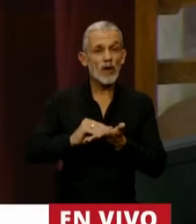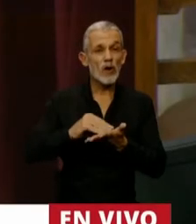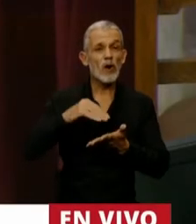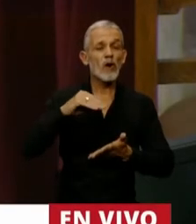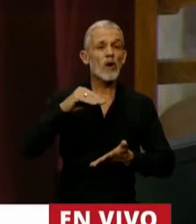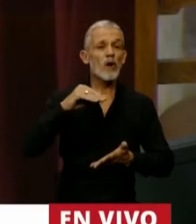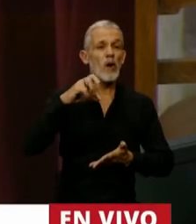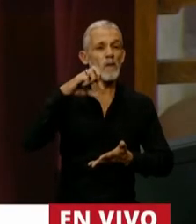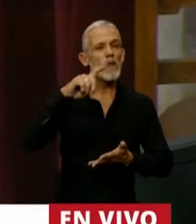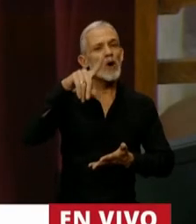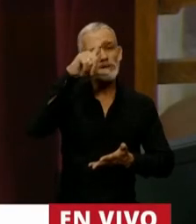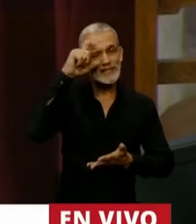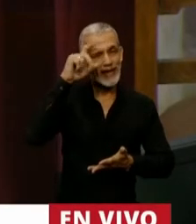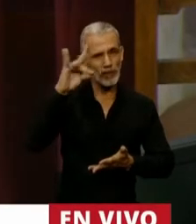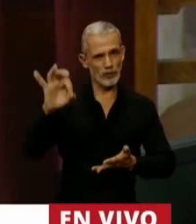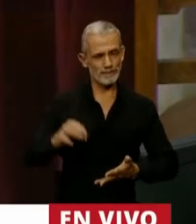Diputada Carmen Polledo.